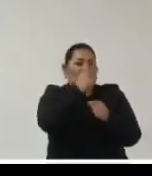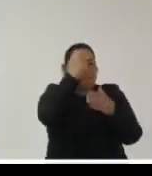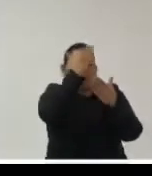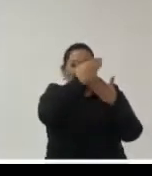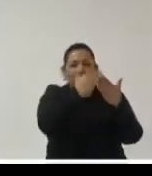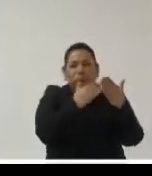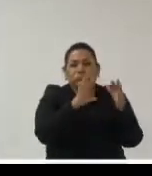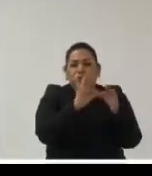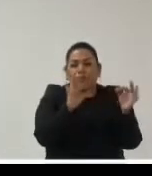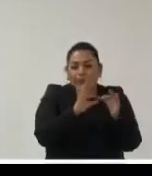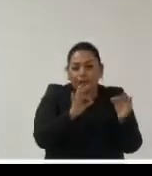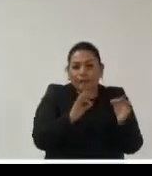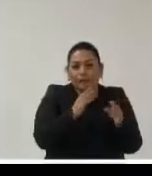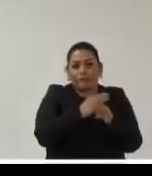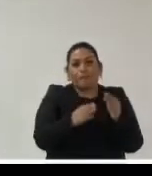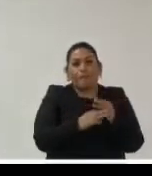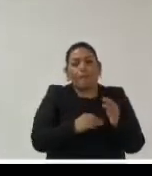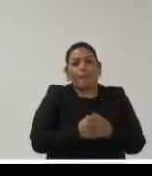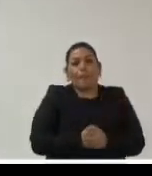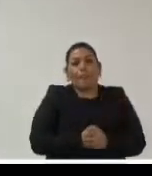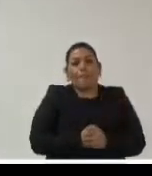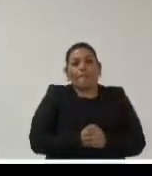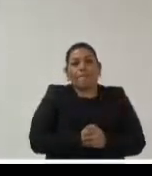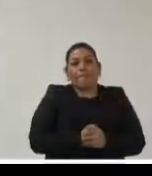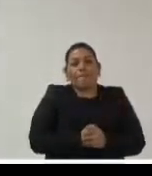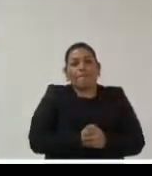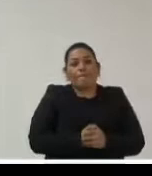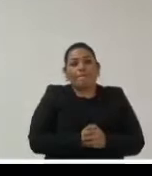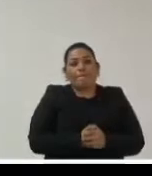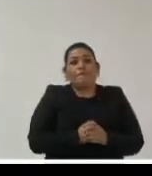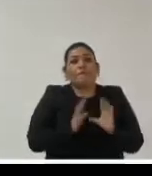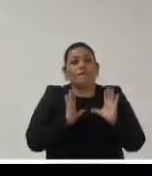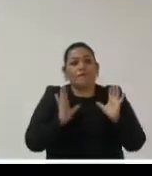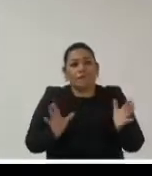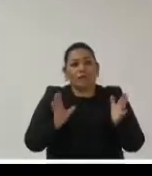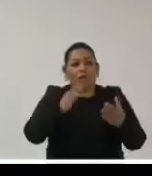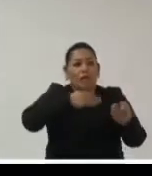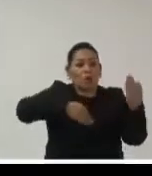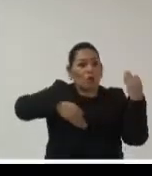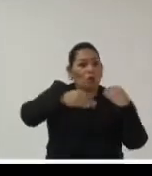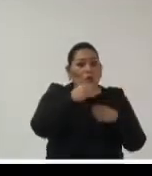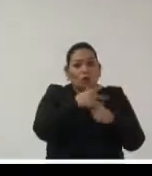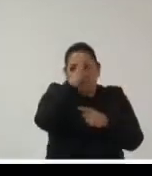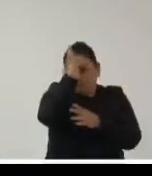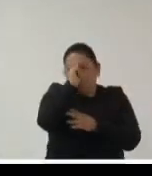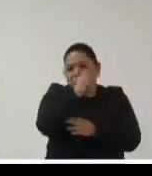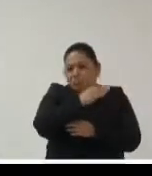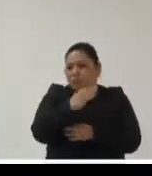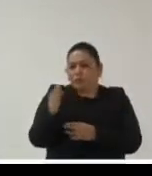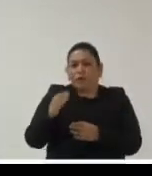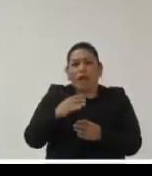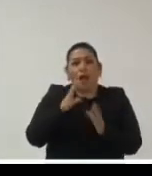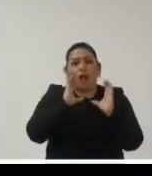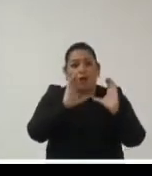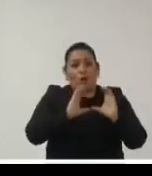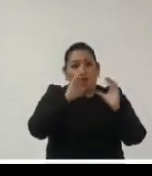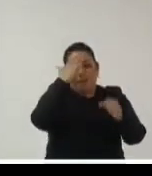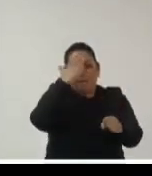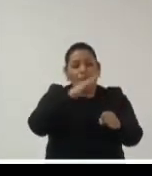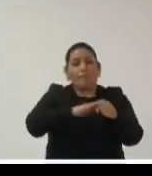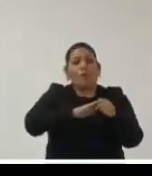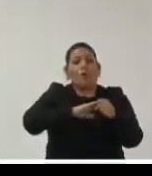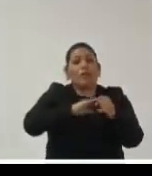importantes en esta materia en lo que tiene que ver y todos hemos coincidido en esto es en la conservación de la memoria